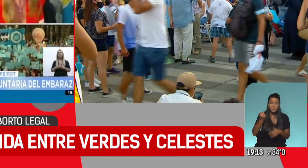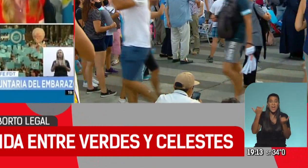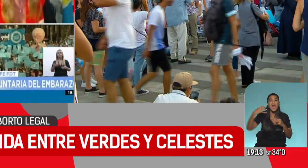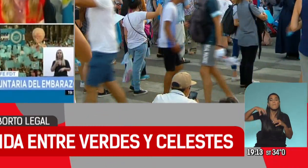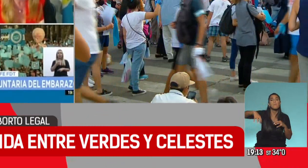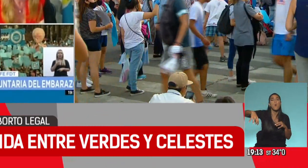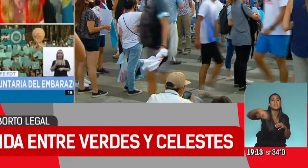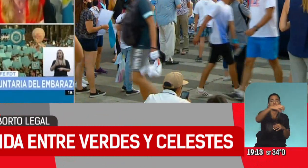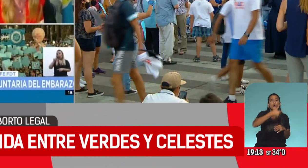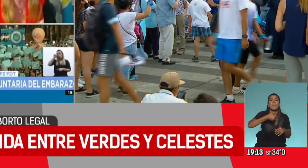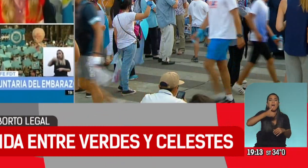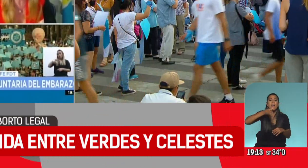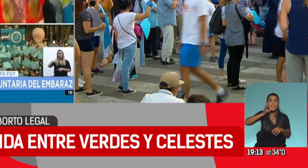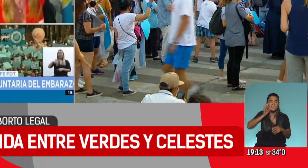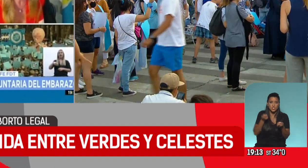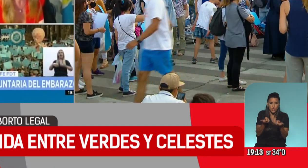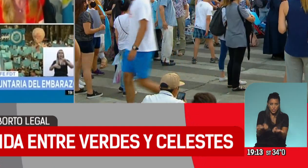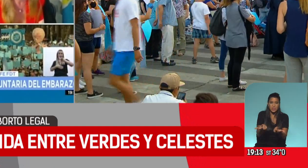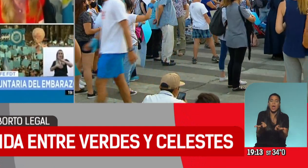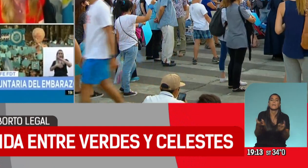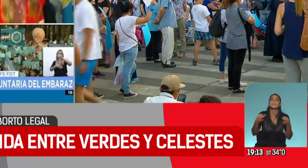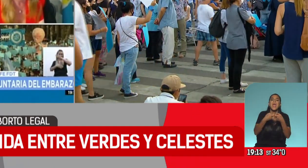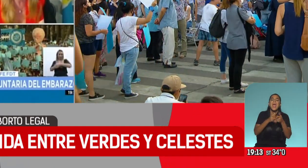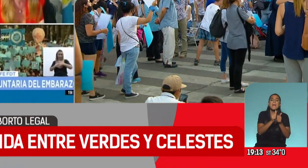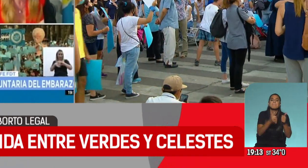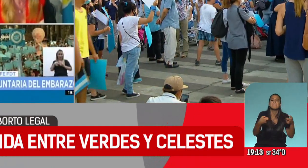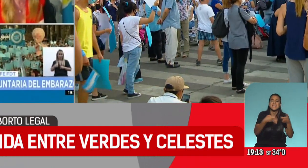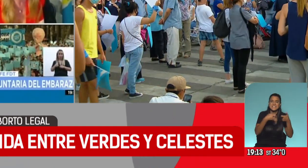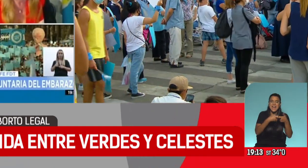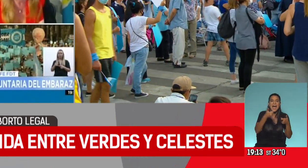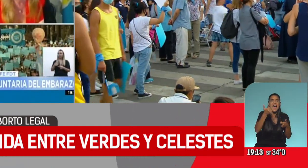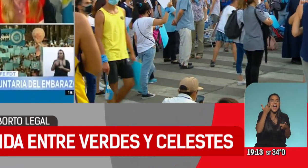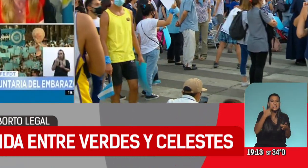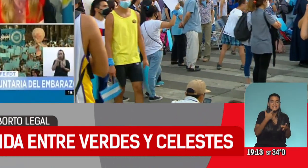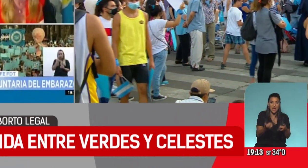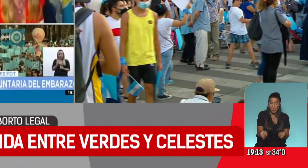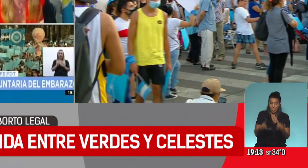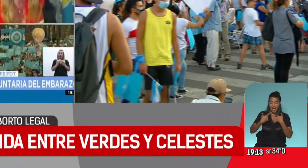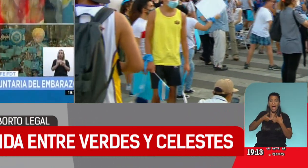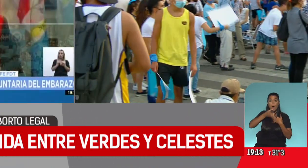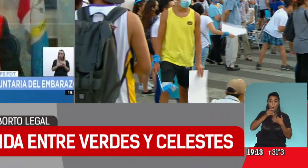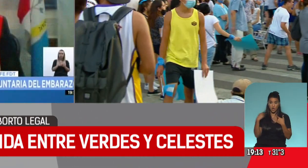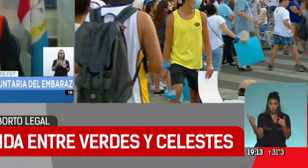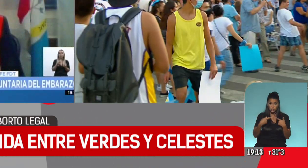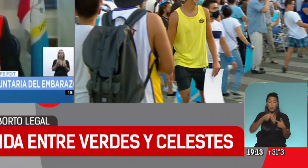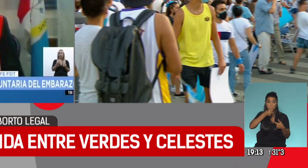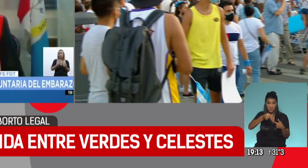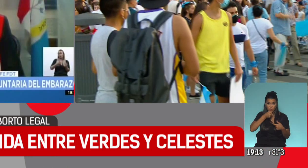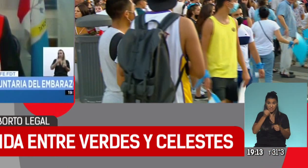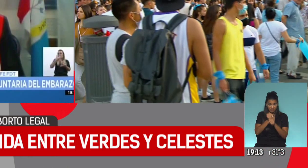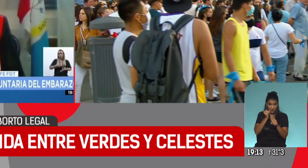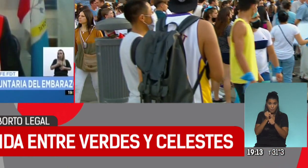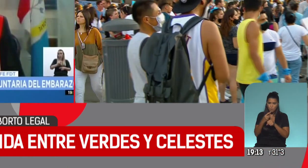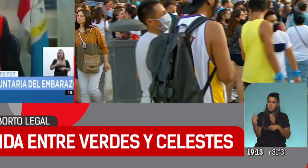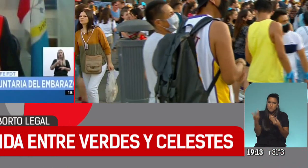de hidratación por parte de la empresa AISA que están brindando agua tanto a nosotros, los periodistas que estamos aquí trabajando en este lugar, que